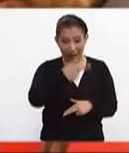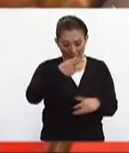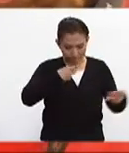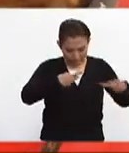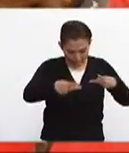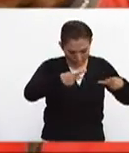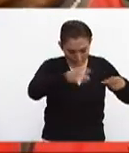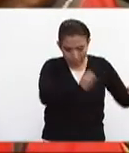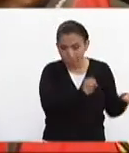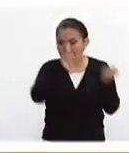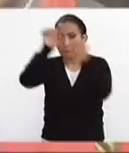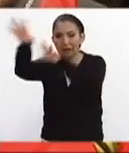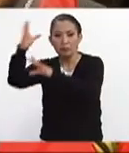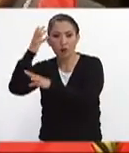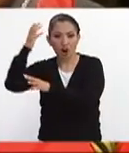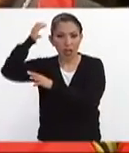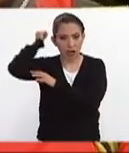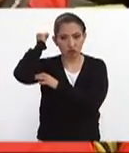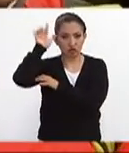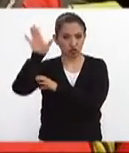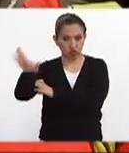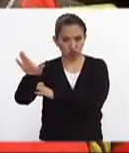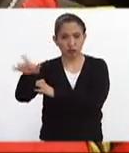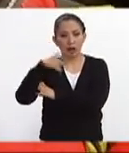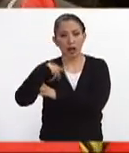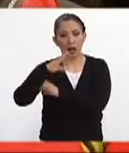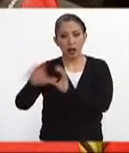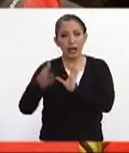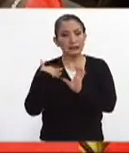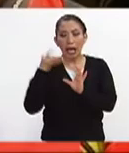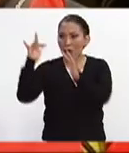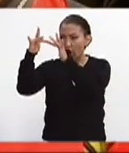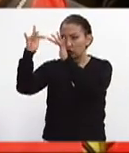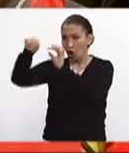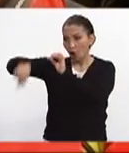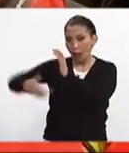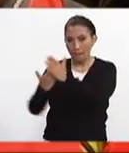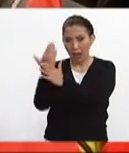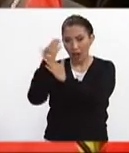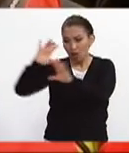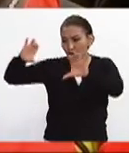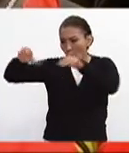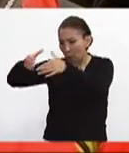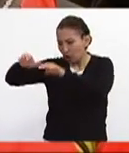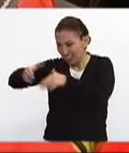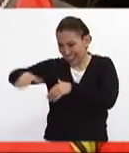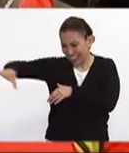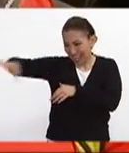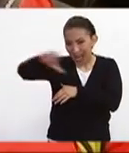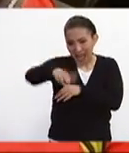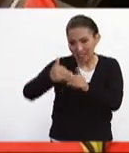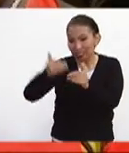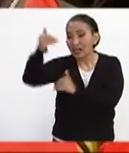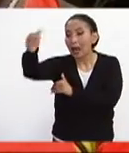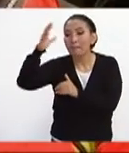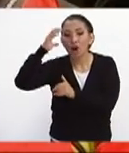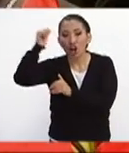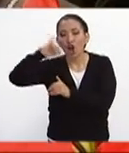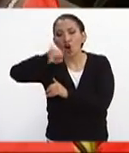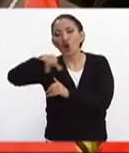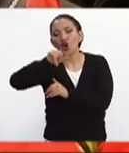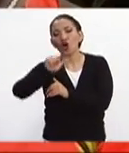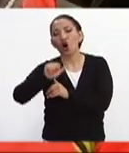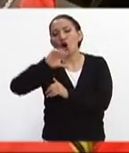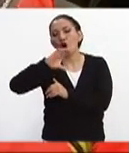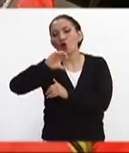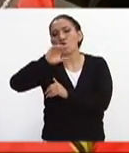planeando enviarlo a Morelos entonces ya tuvimos contacto hoy por la mañana con comunidades de adelante de Morelos por Jojutla